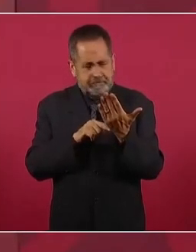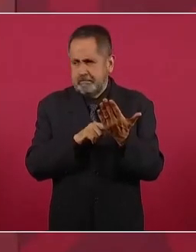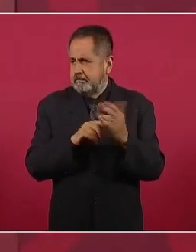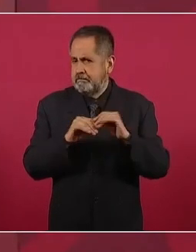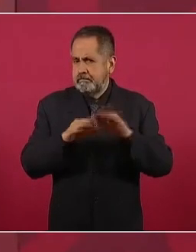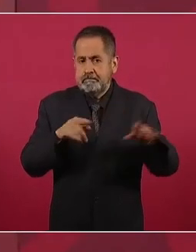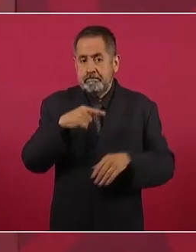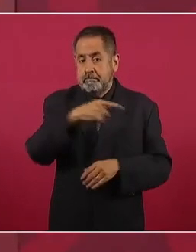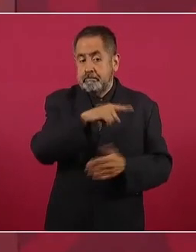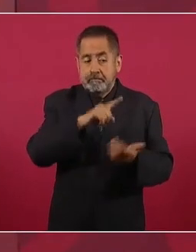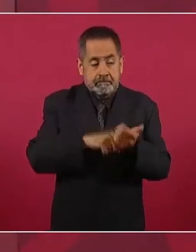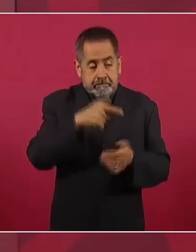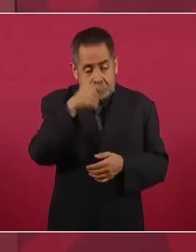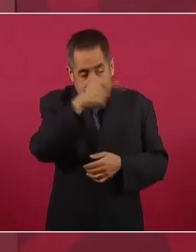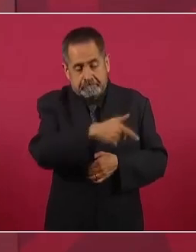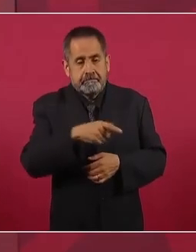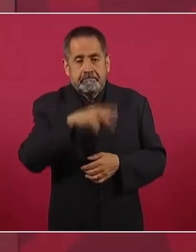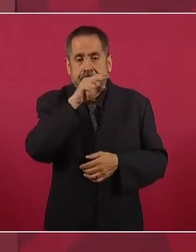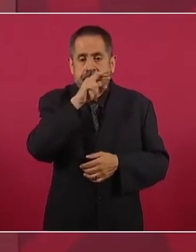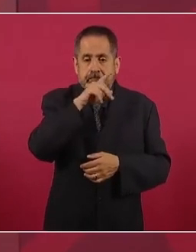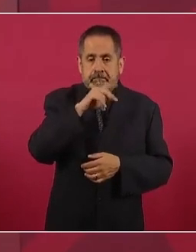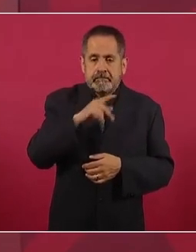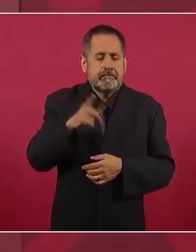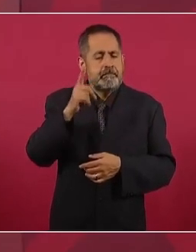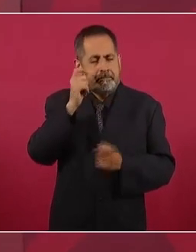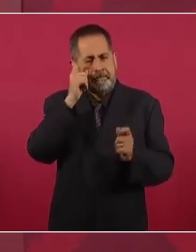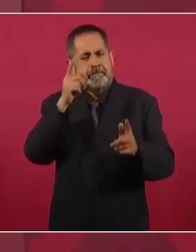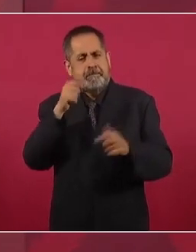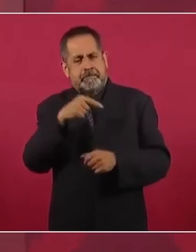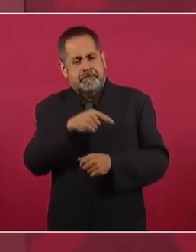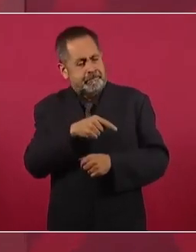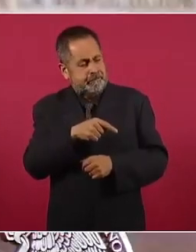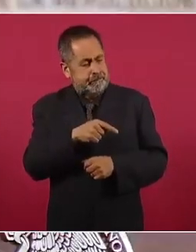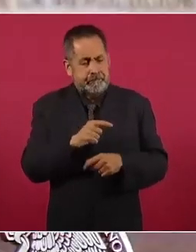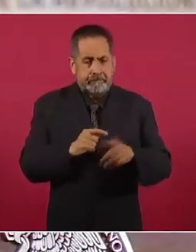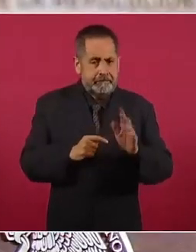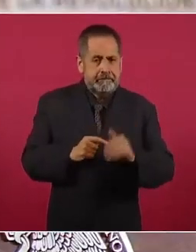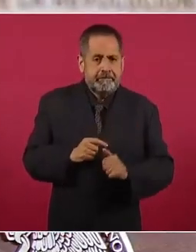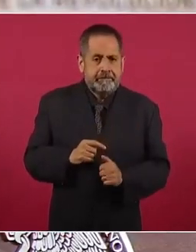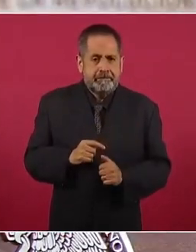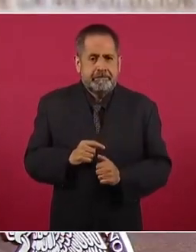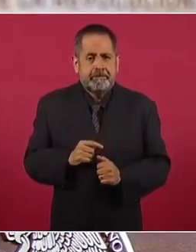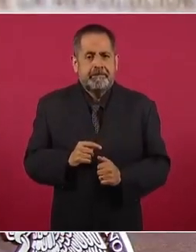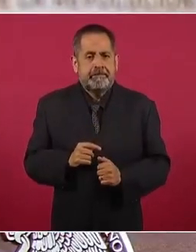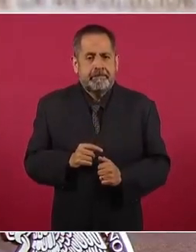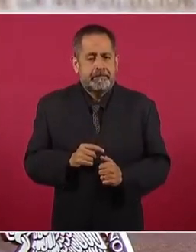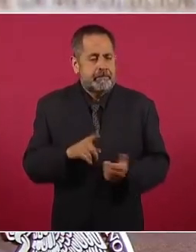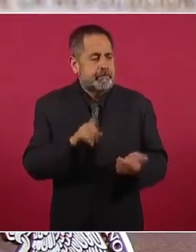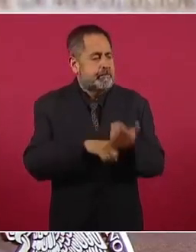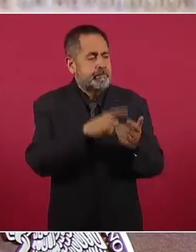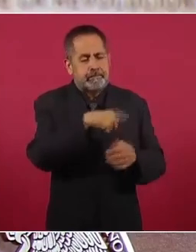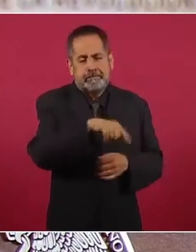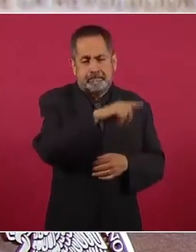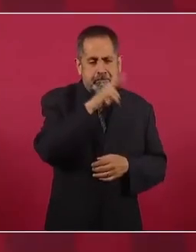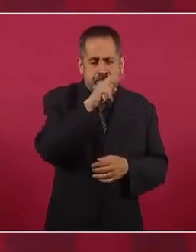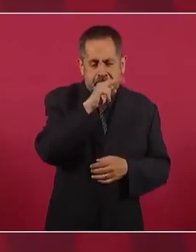están muy preocupados. Pero lo que me llamó la atención no es que estén